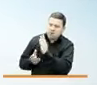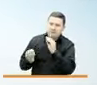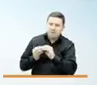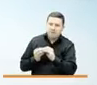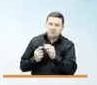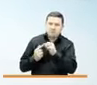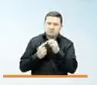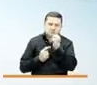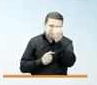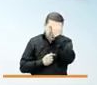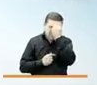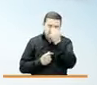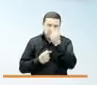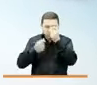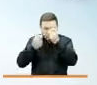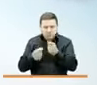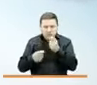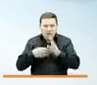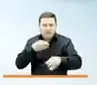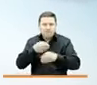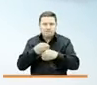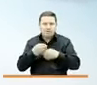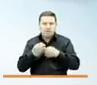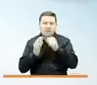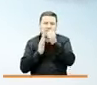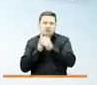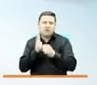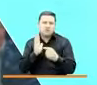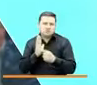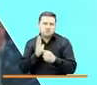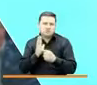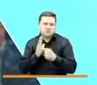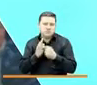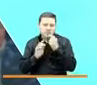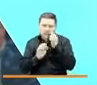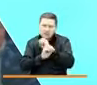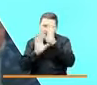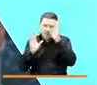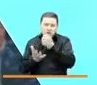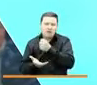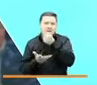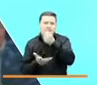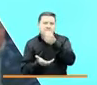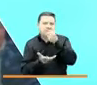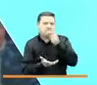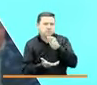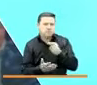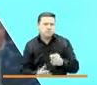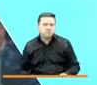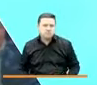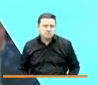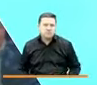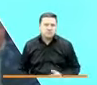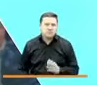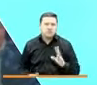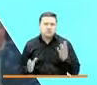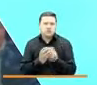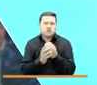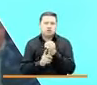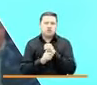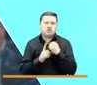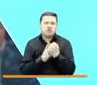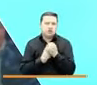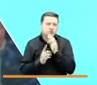principales resultados en la implementación de los programas de transferencias monetarias, de inclusión social